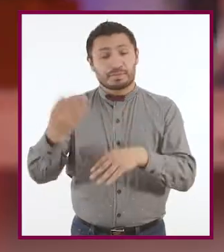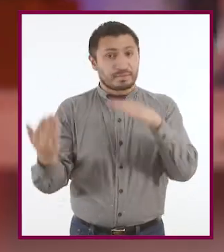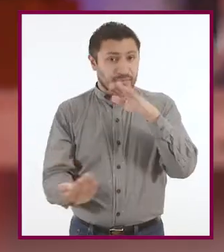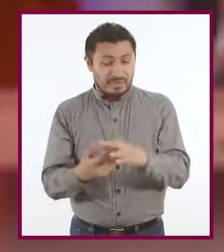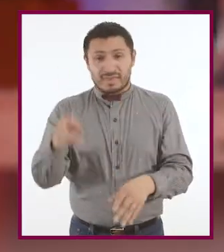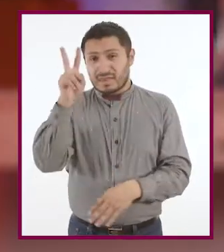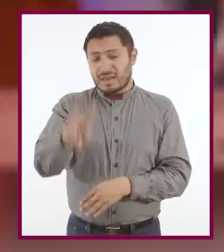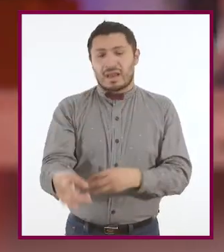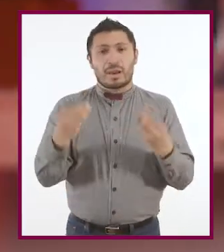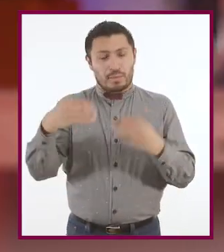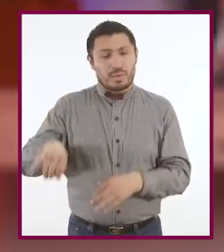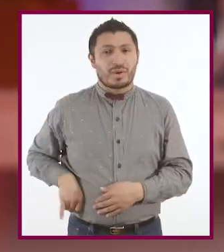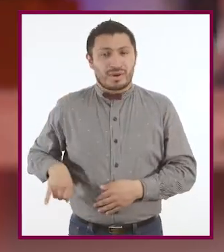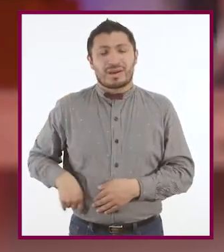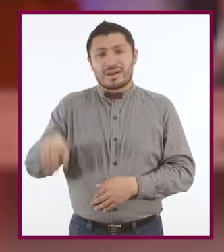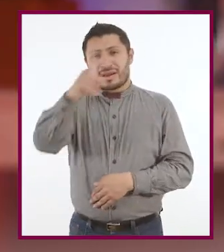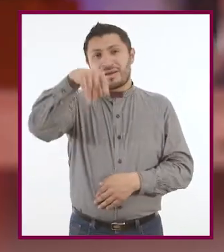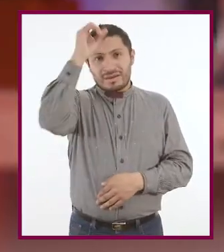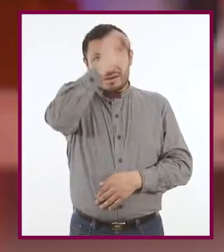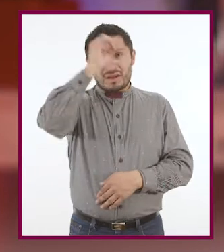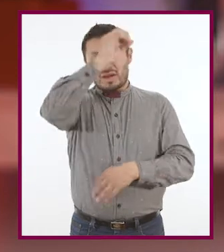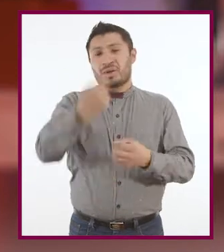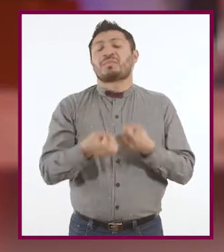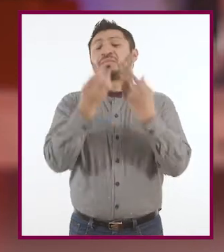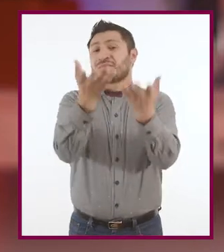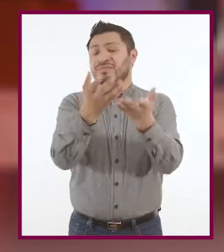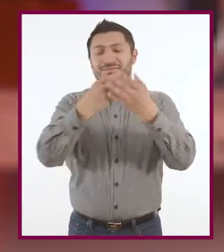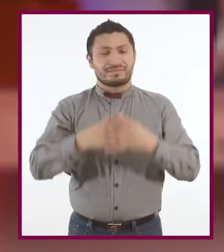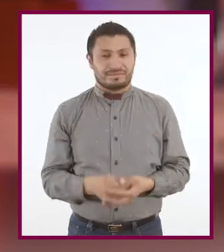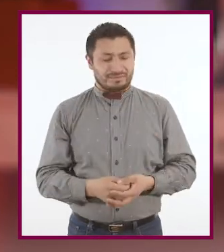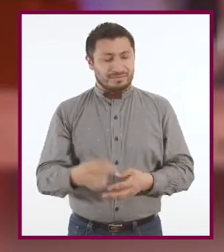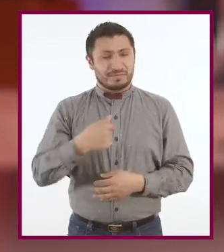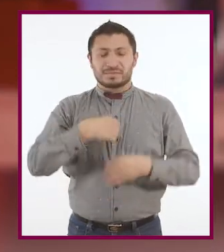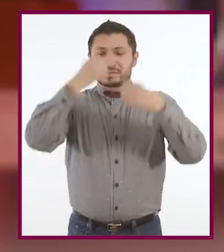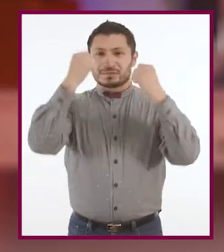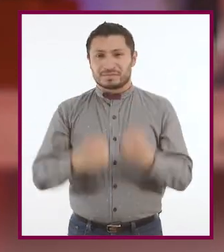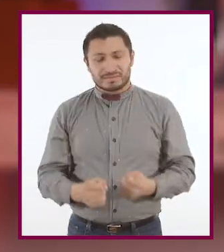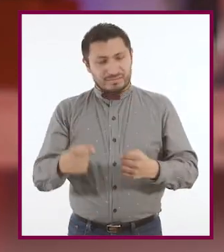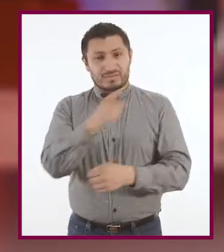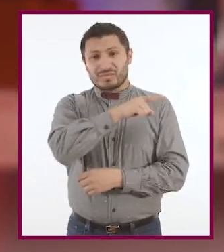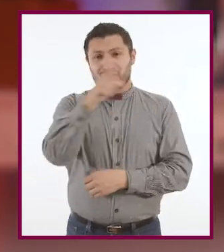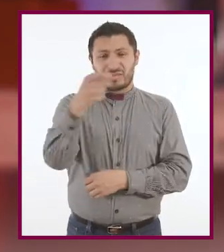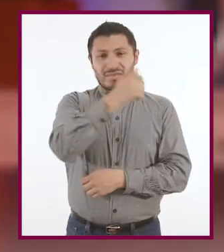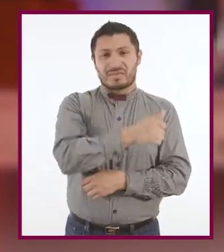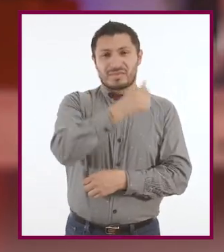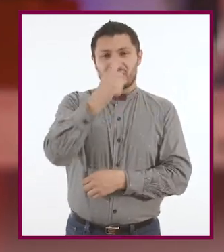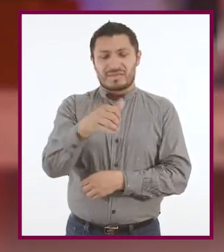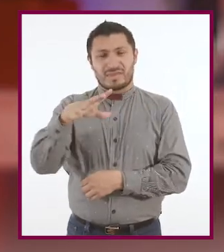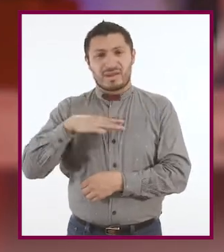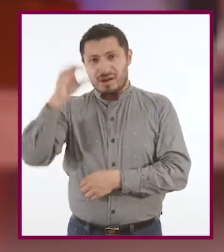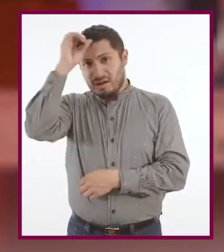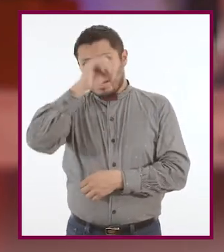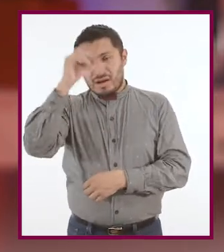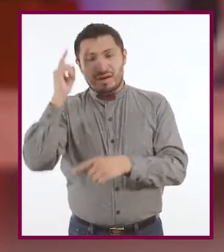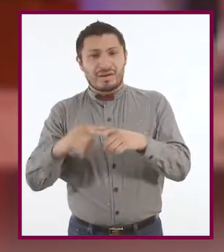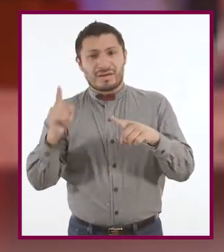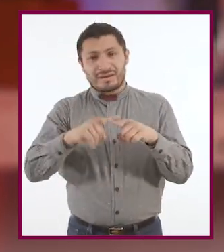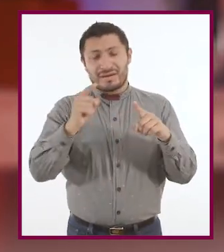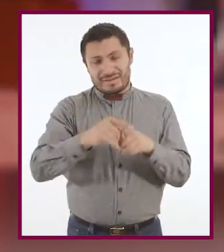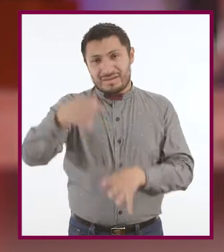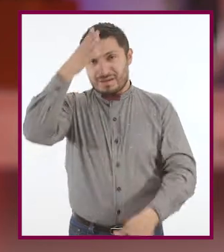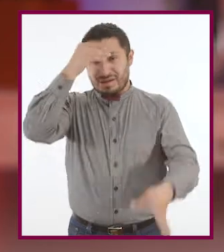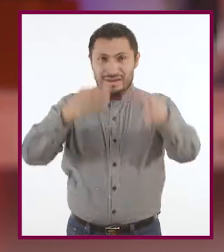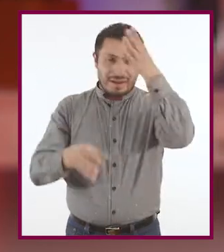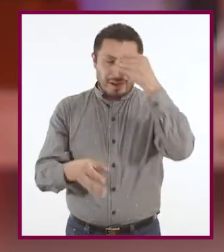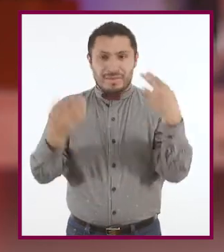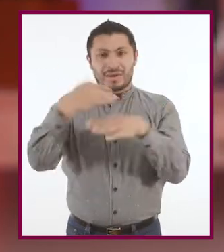En verdad tenemos mucho interés por escuchar sus valiosos puntos de vista. Estoy segura de que cada uno de ustedes aportarán opiniones que enriquecerán nuestra